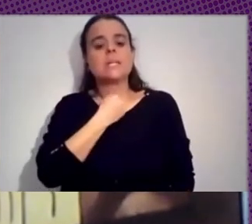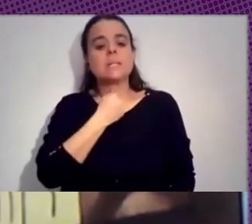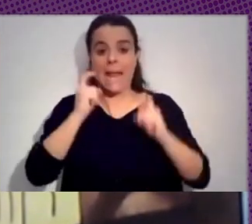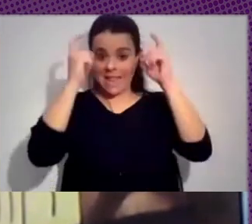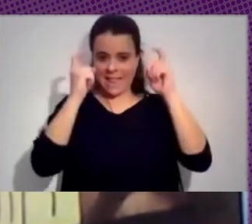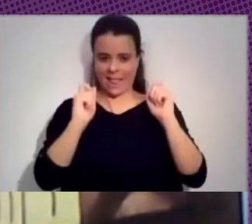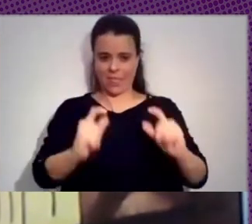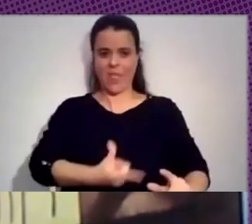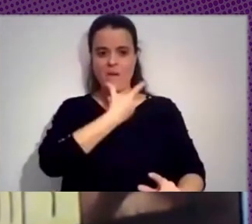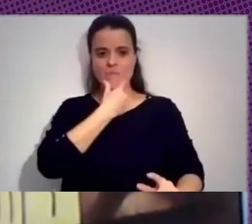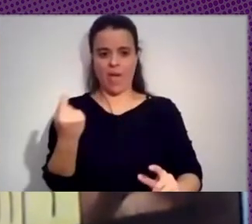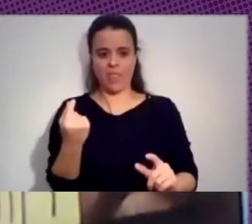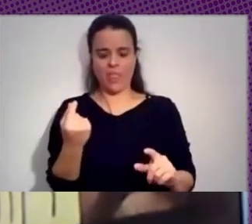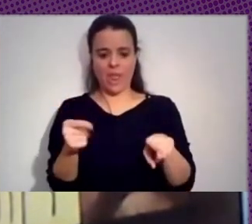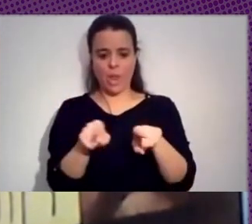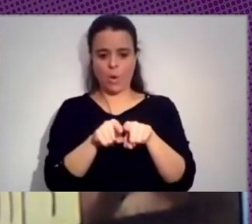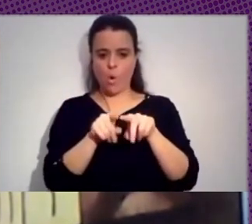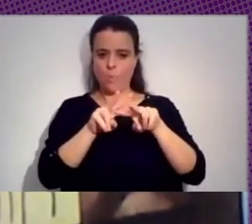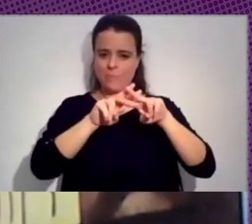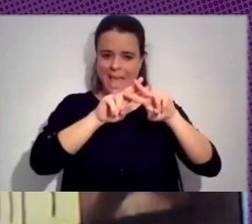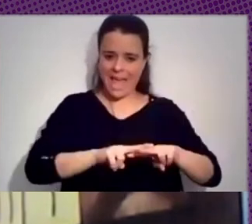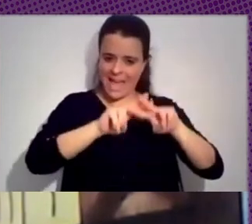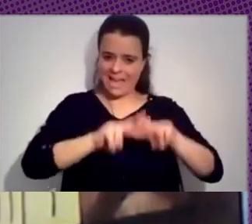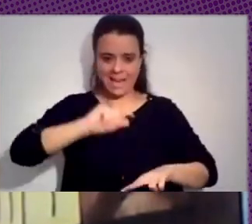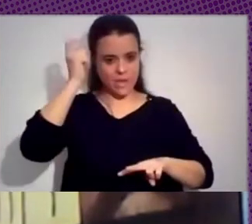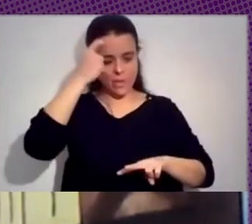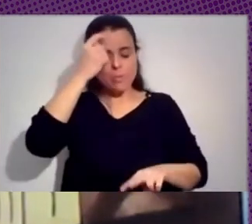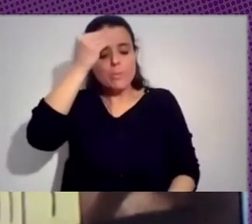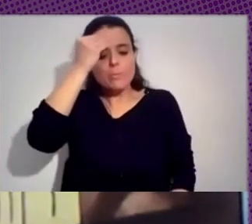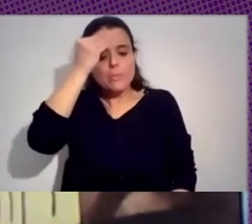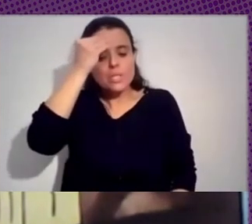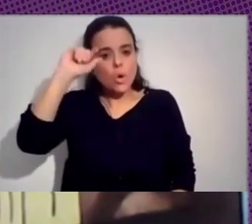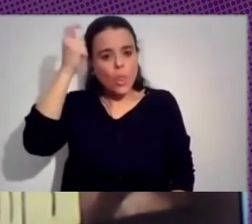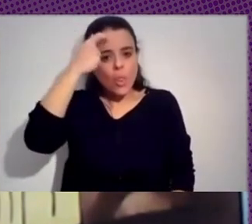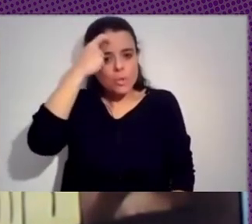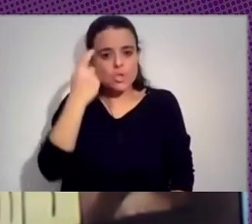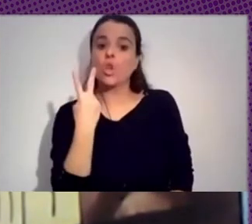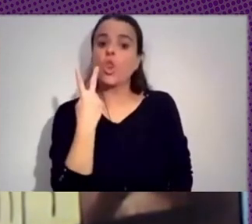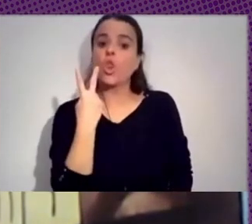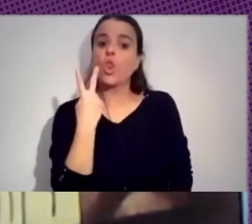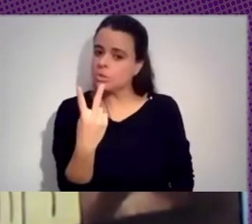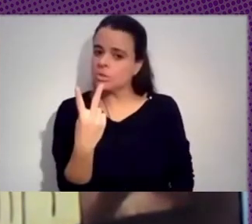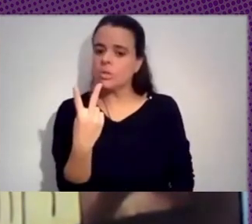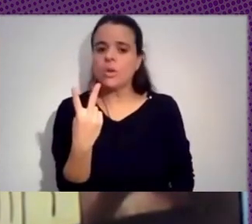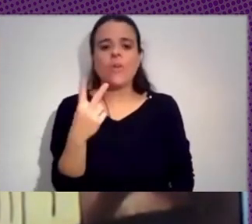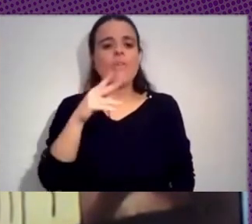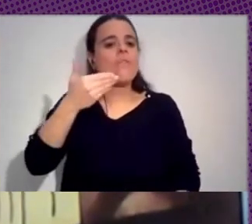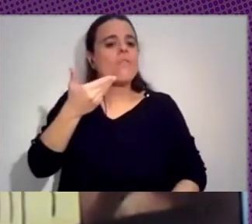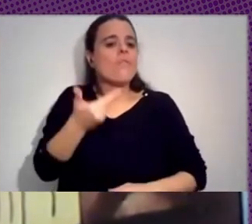de diseccionar en algunas partes ese concepto. Y yo creo que hay dos conceptos que son esenciales para poder construir